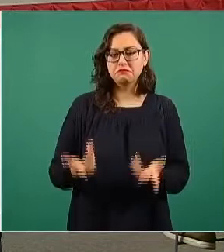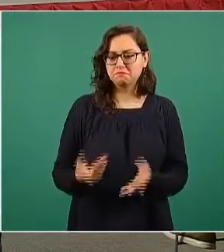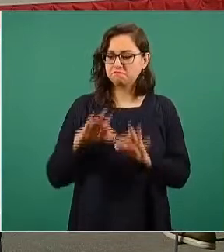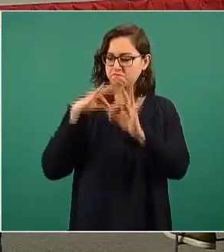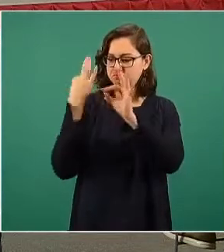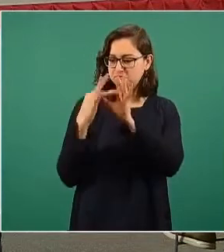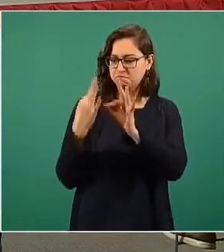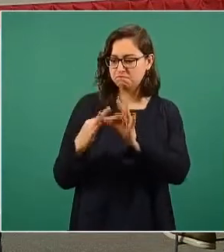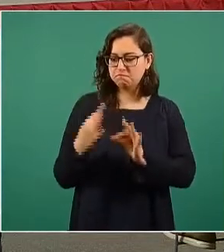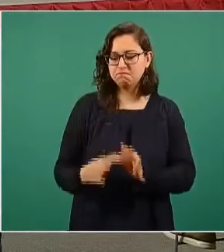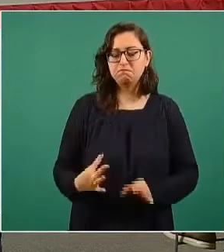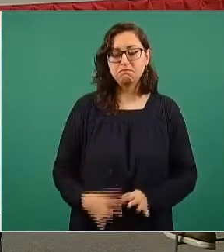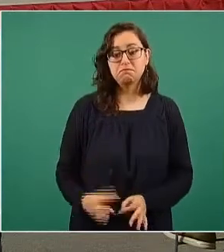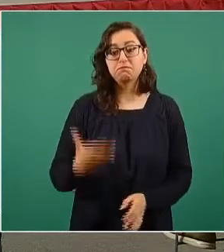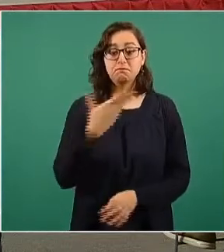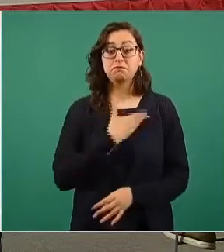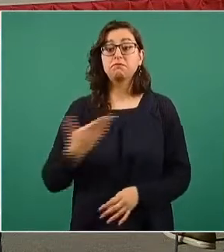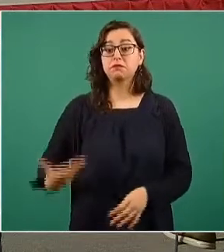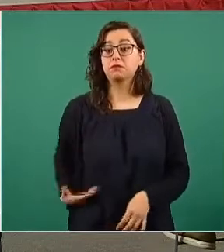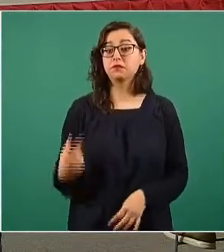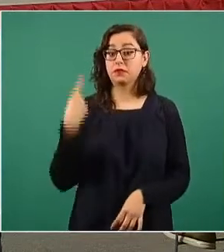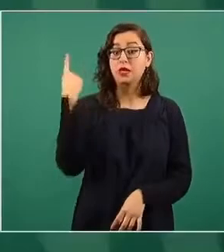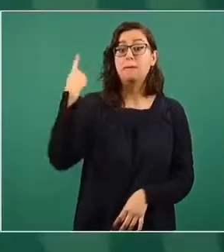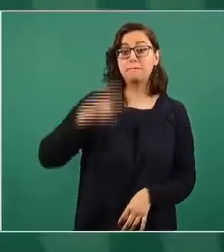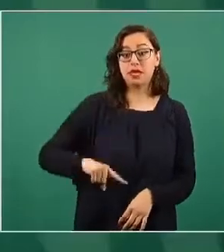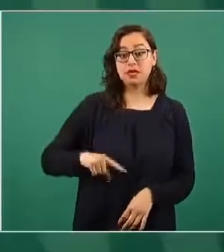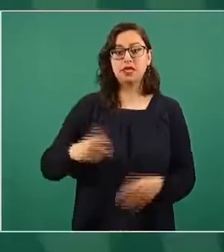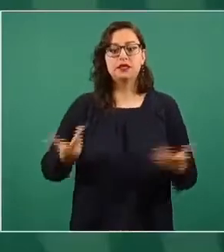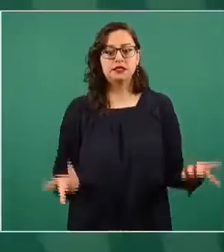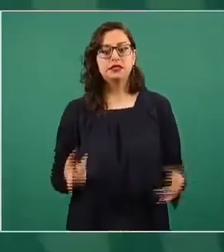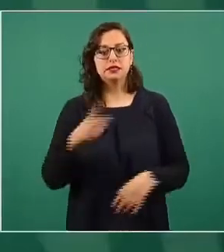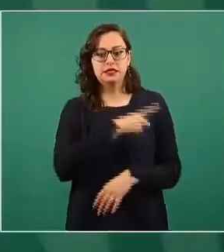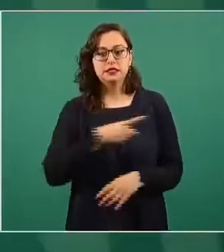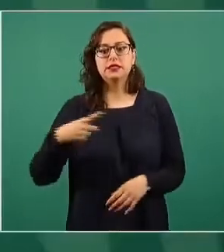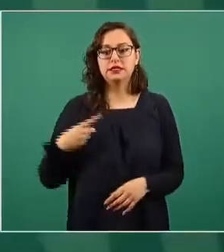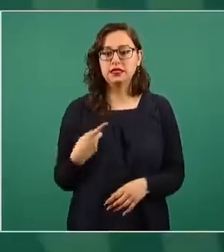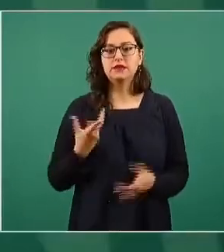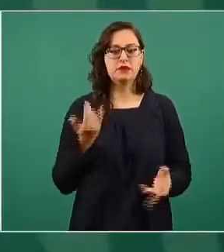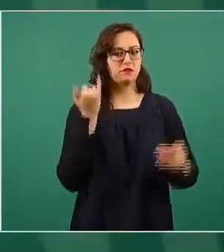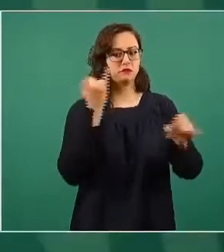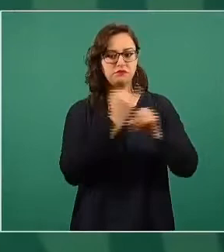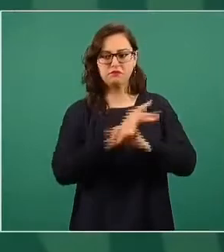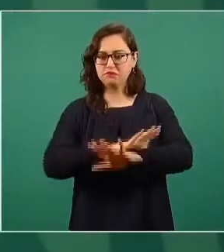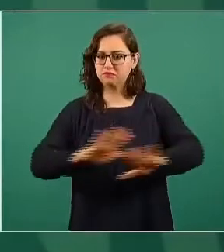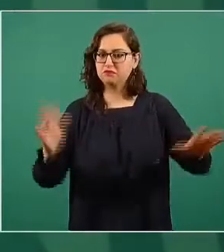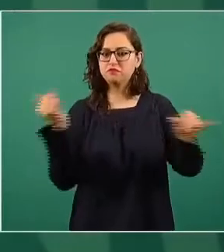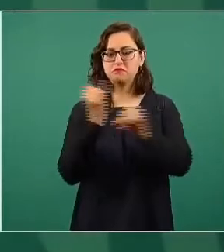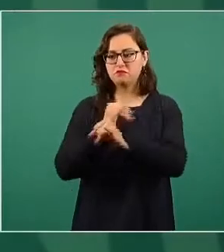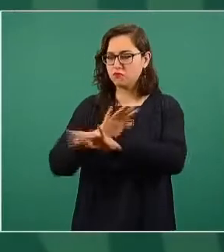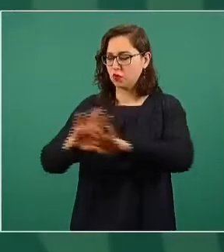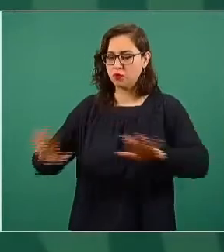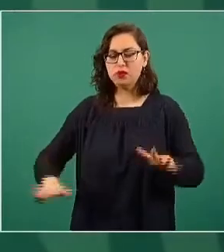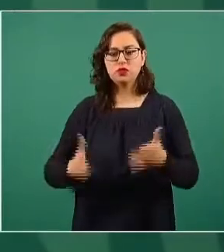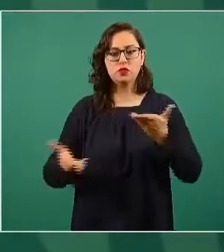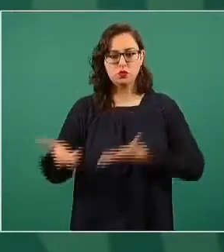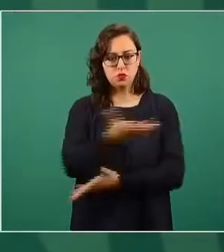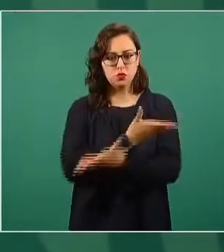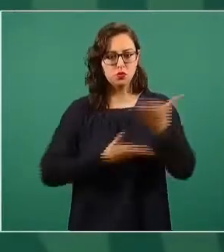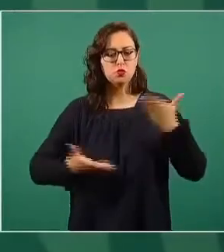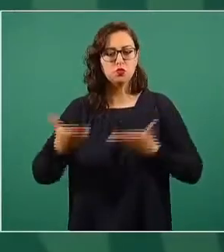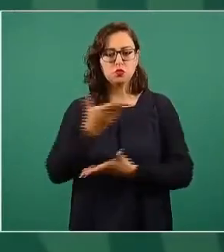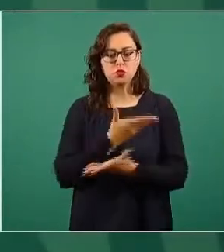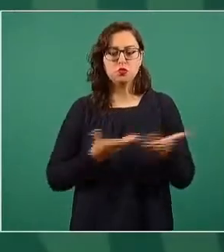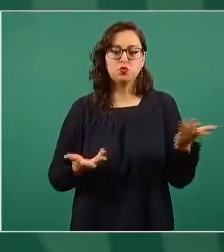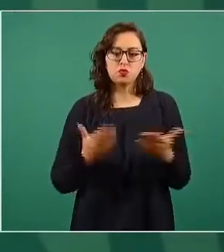instrucción del señor presidente de continuar con esta labor de información y de rendición de cuentas de las